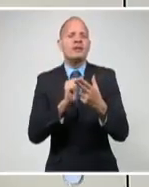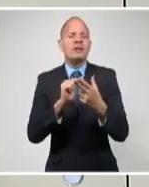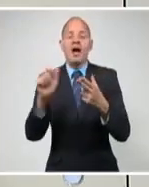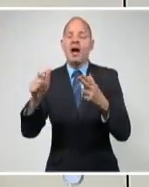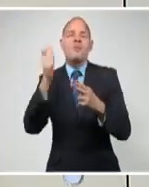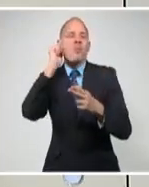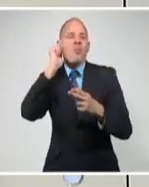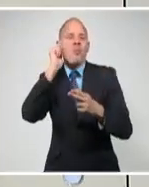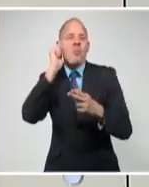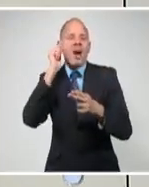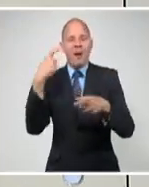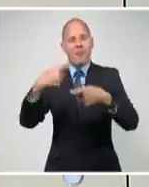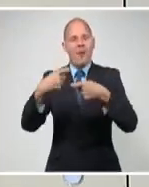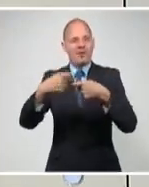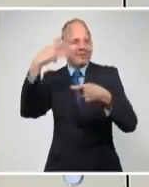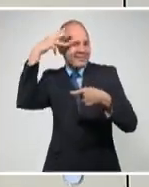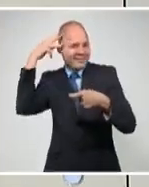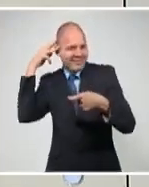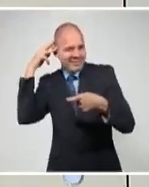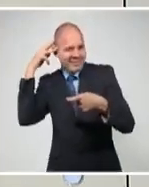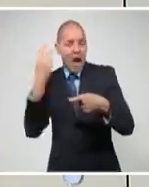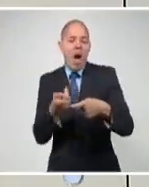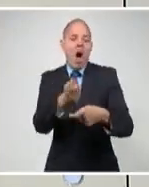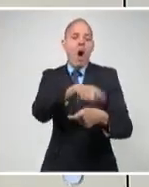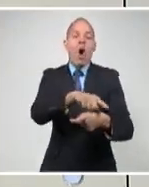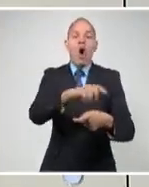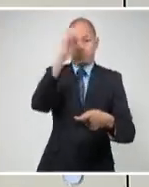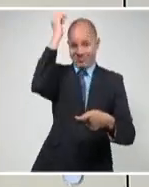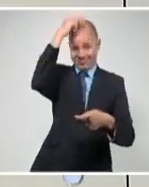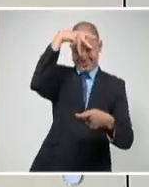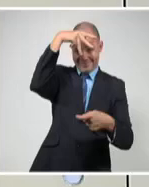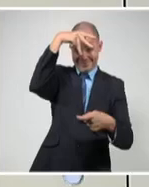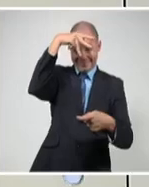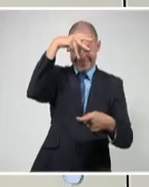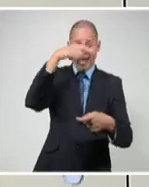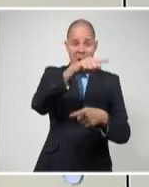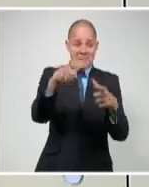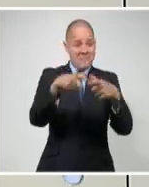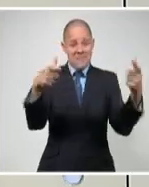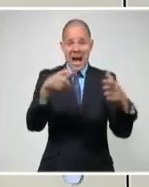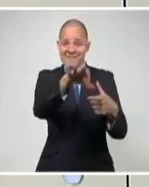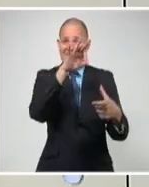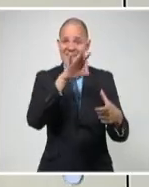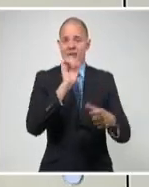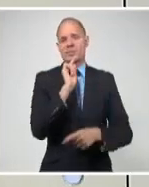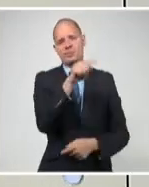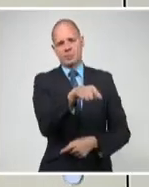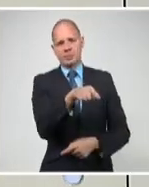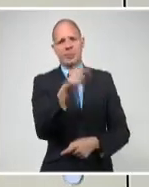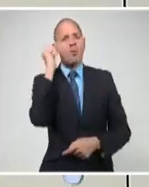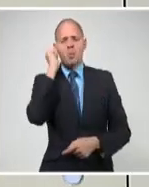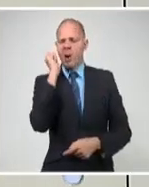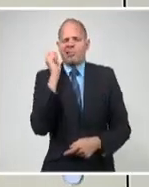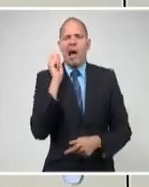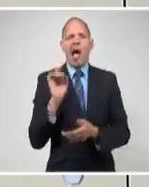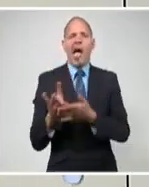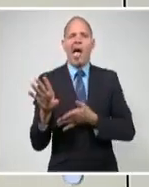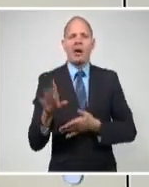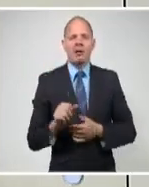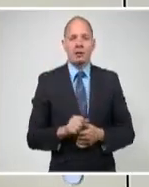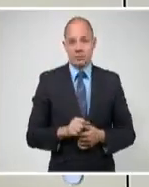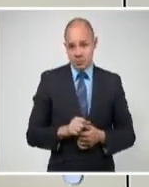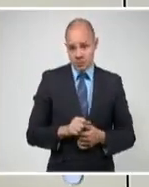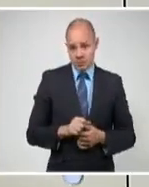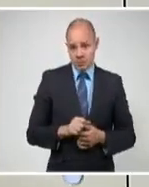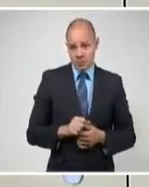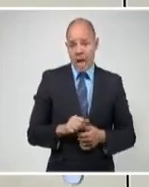Biden no ha esperado para empezar a trabajar. Hoy firmaría 17 órdenes ejecutivas que enrumbarían al país en el camino